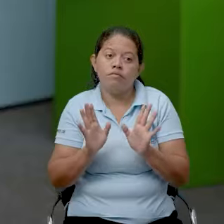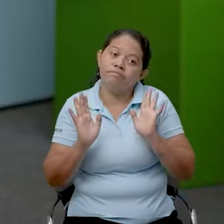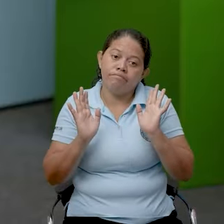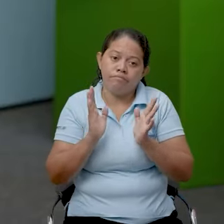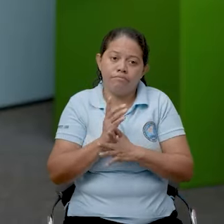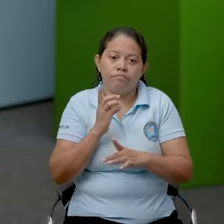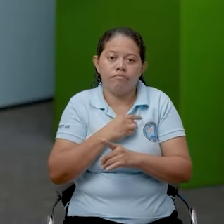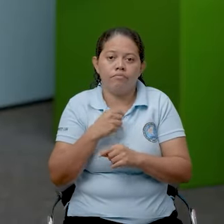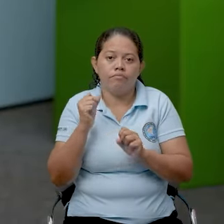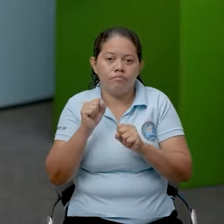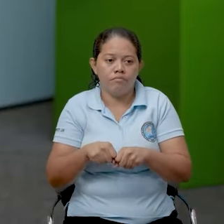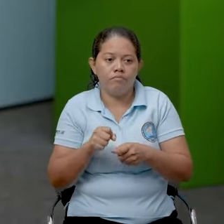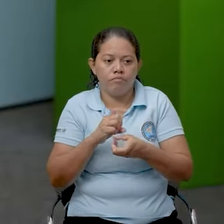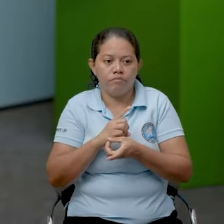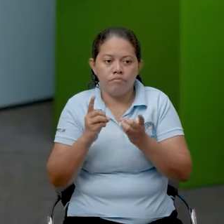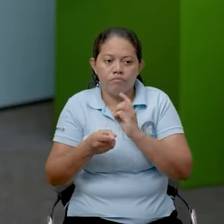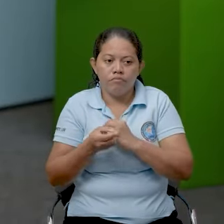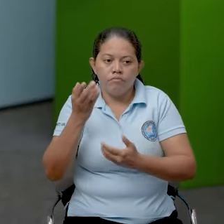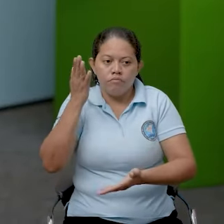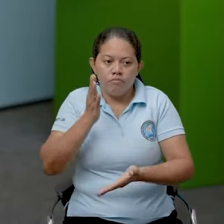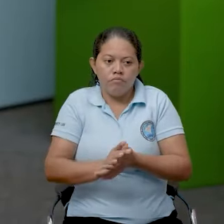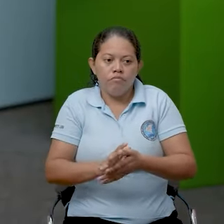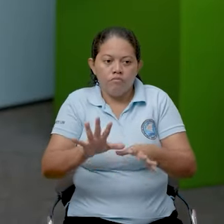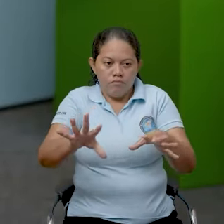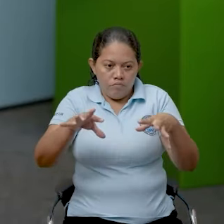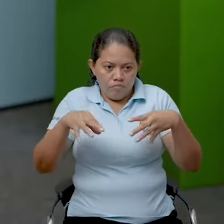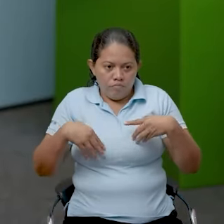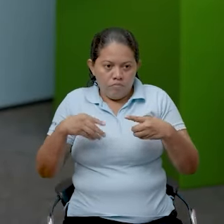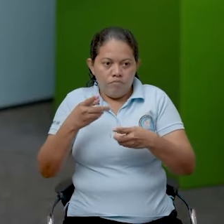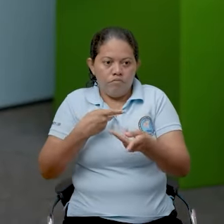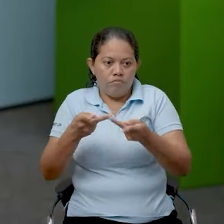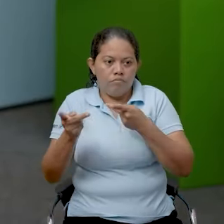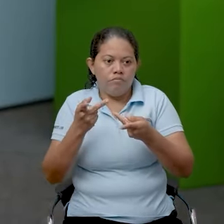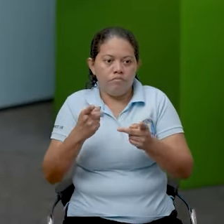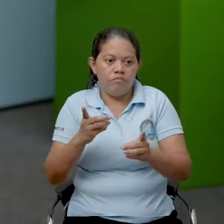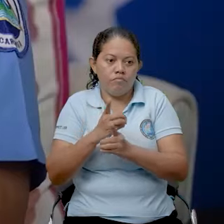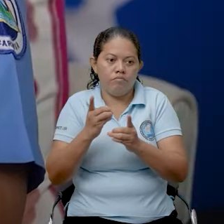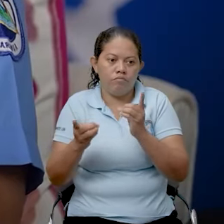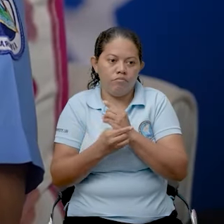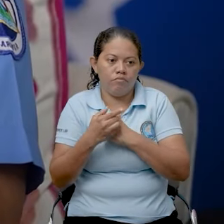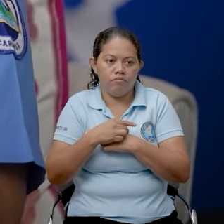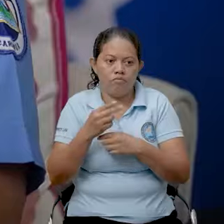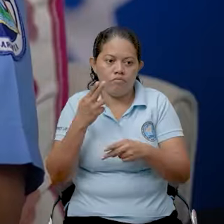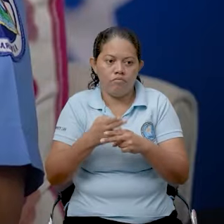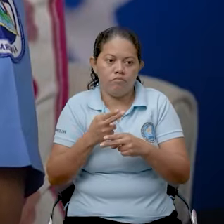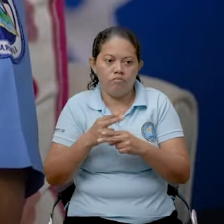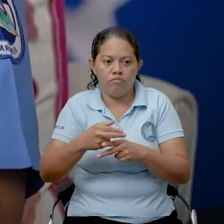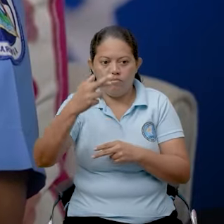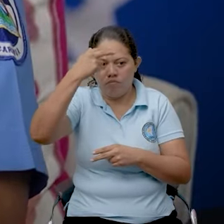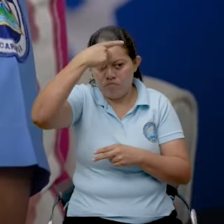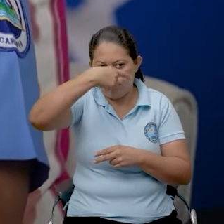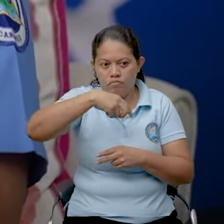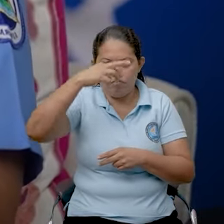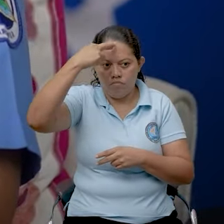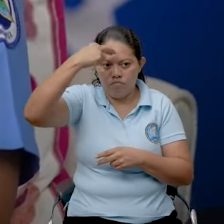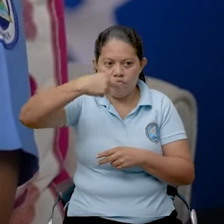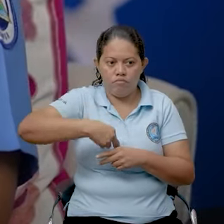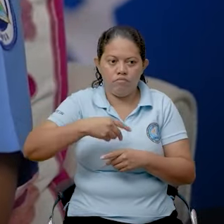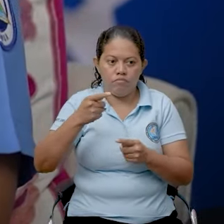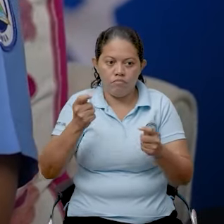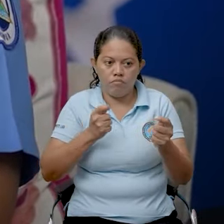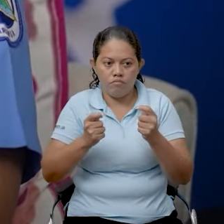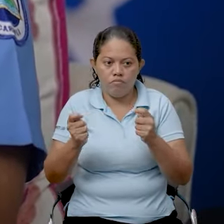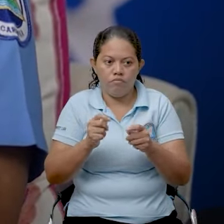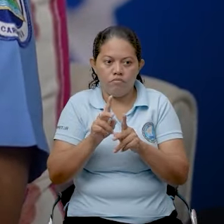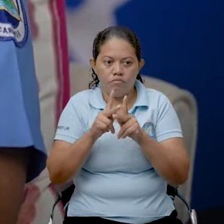lógicamente, que puedan también ellos adquirir ganancias, pero bajo el lema de la responsabilidad y la